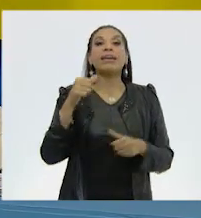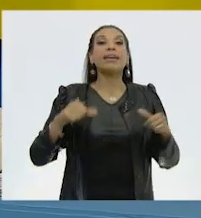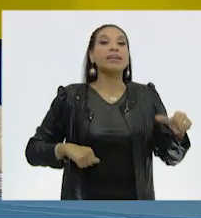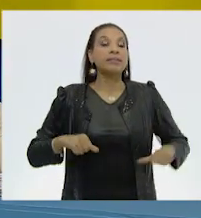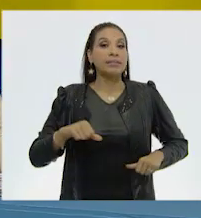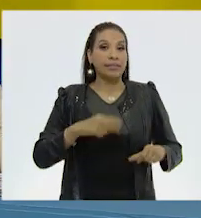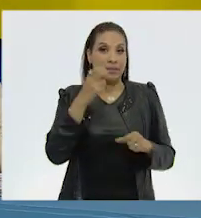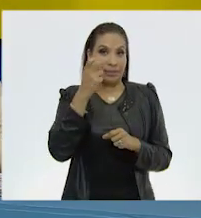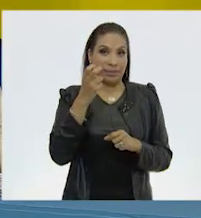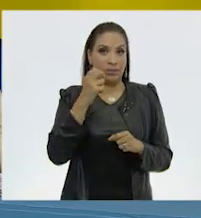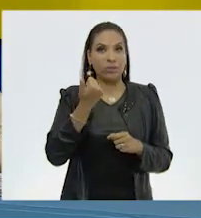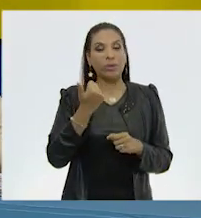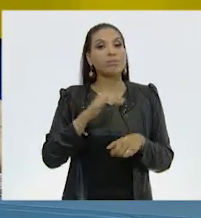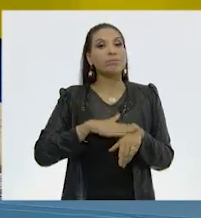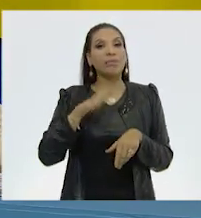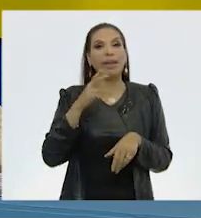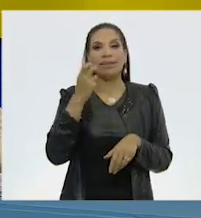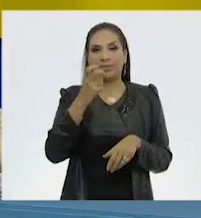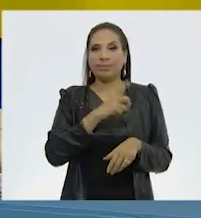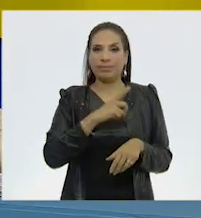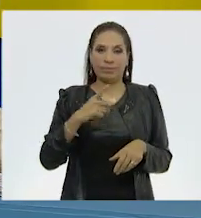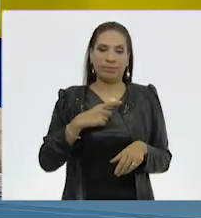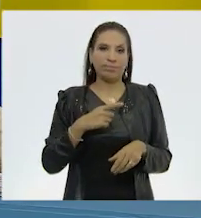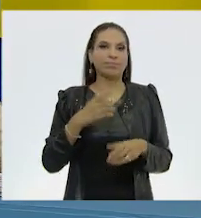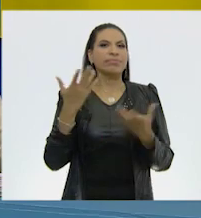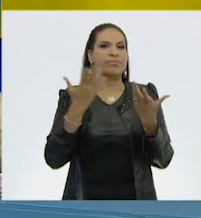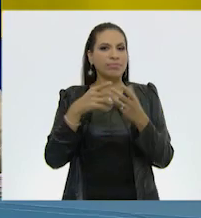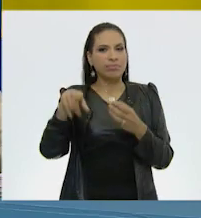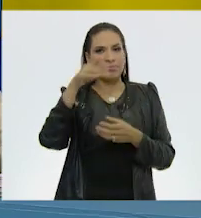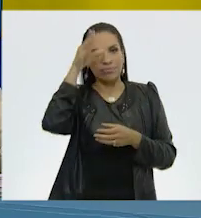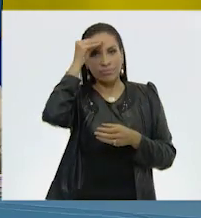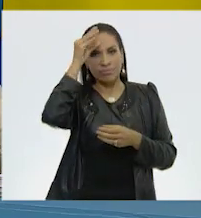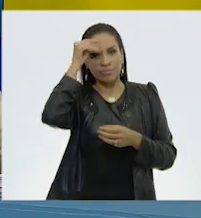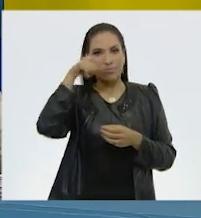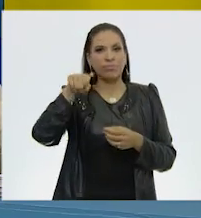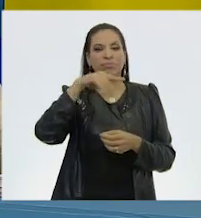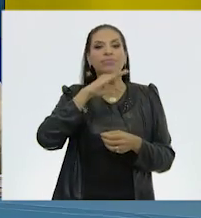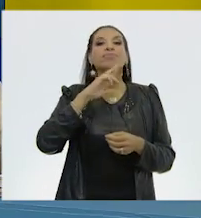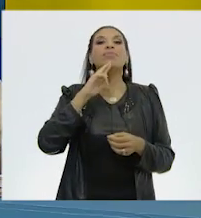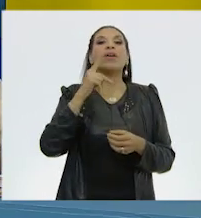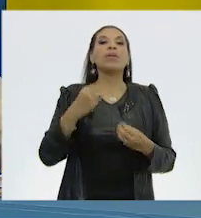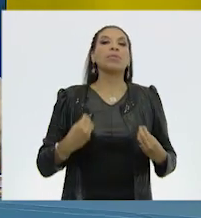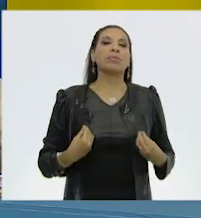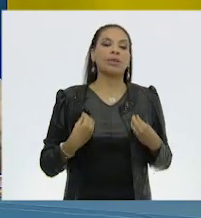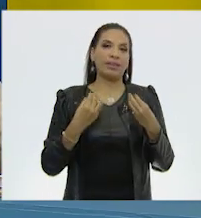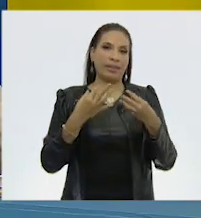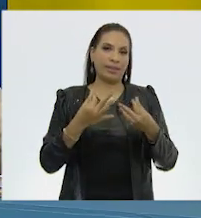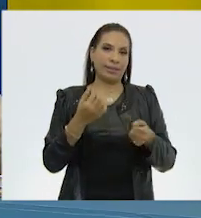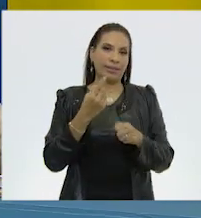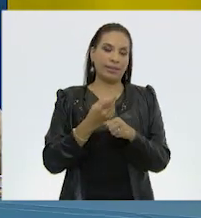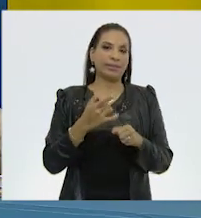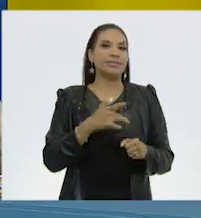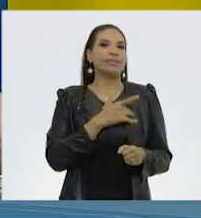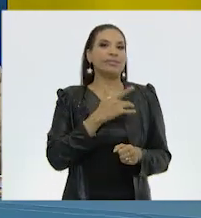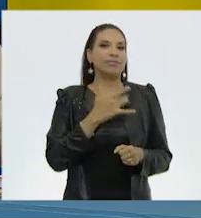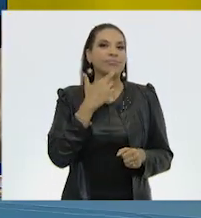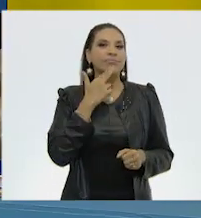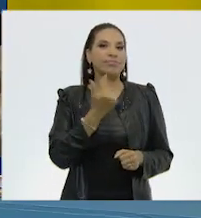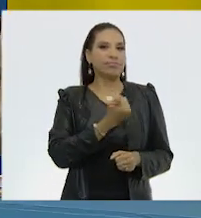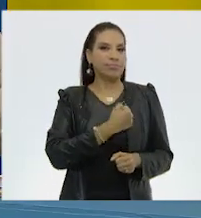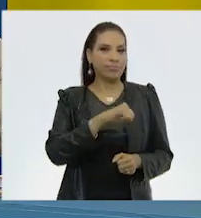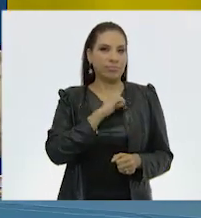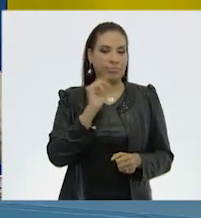como estas y muchas más son las que tenemos que fomentar para tener una mejor calidad de vida y para sentirnos sanos.